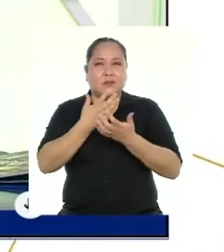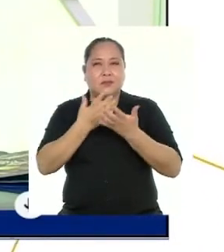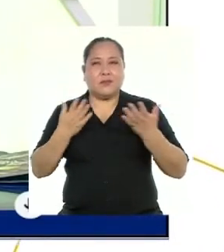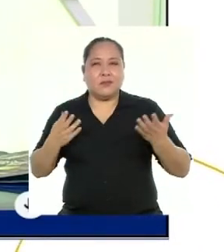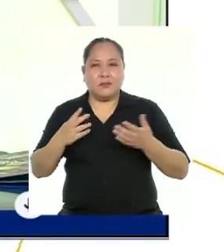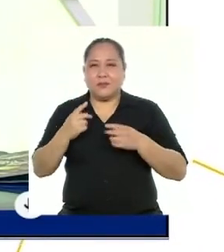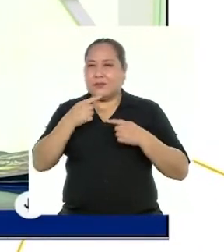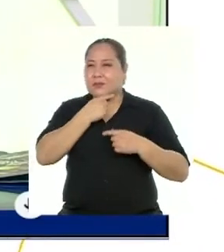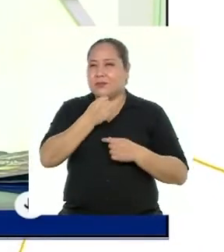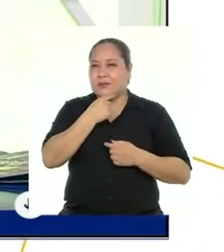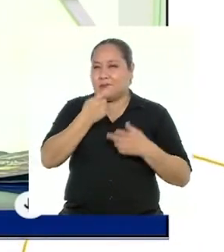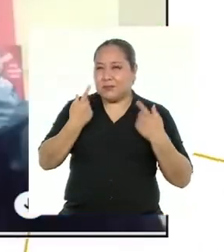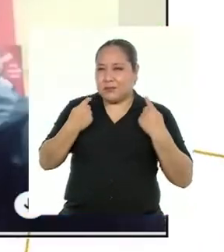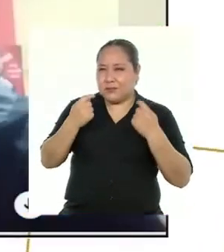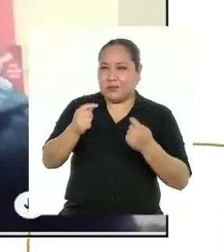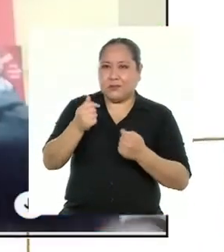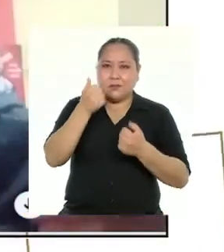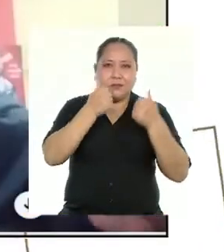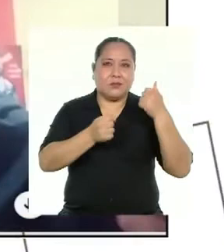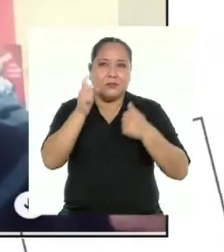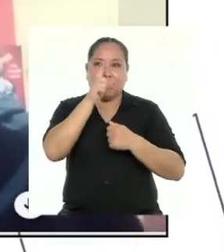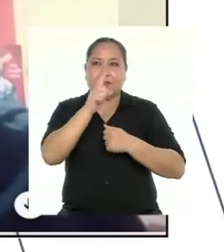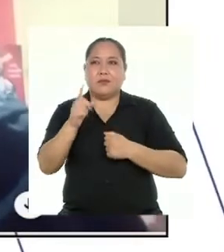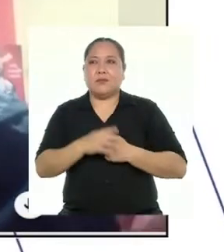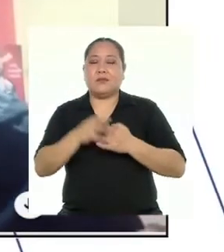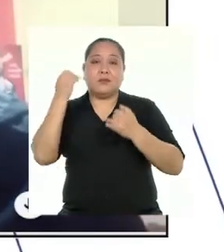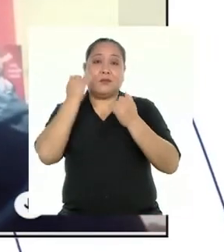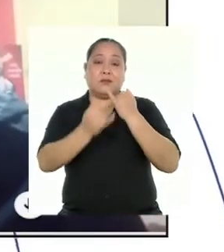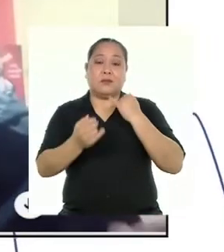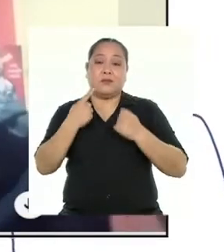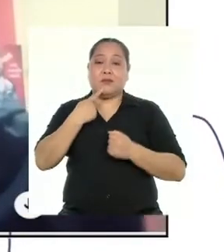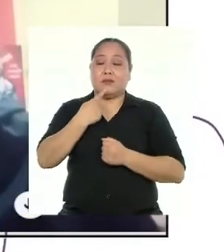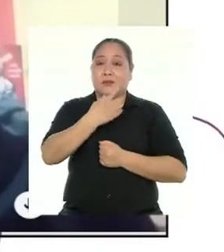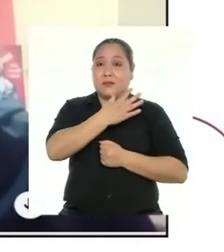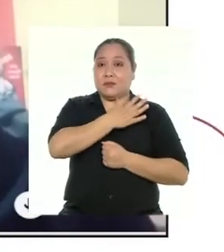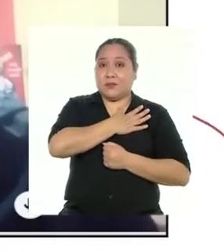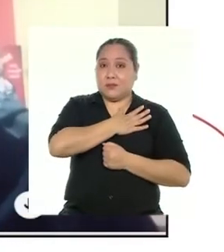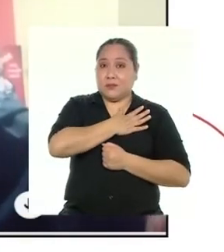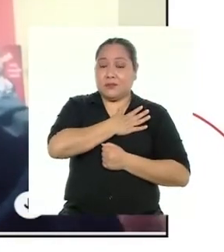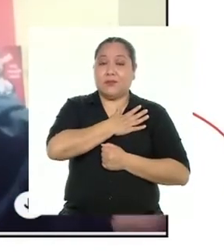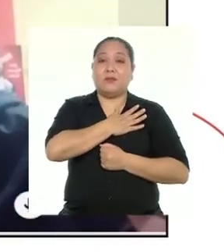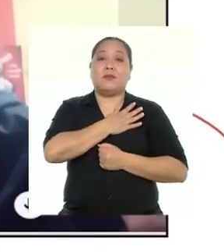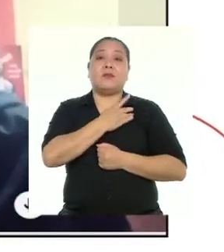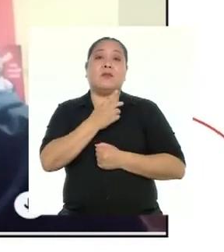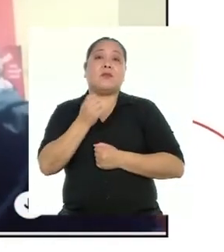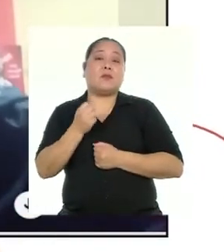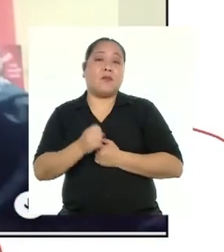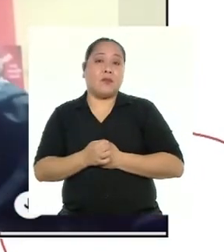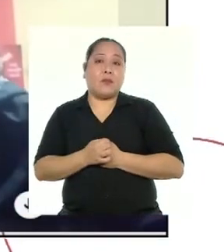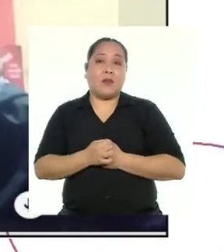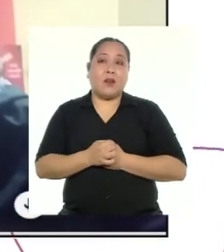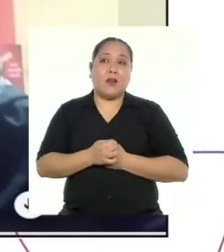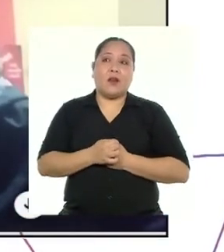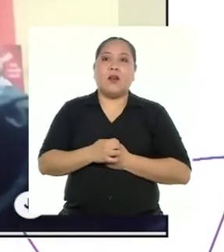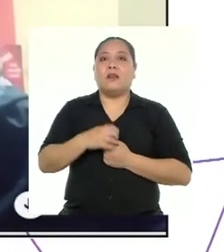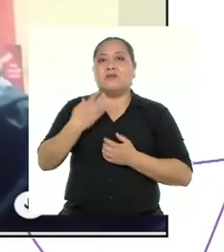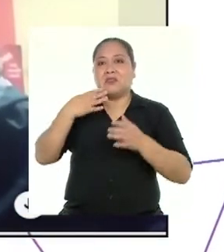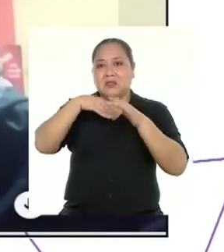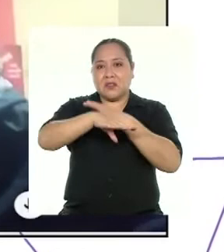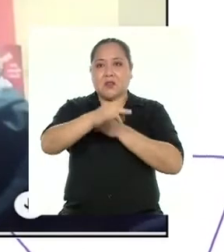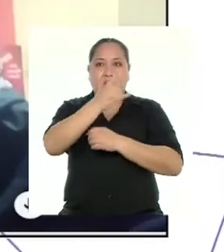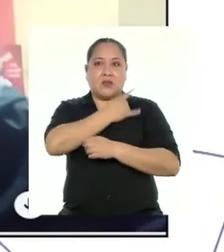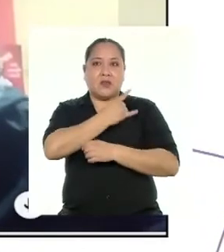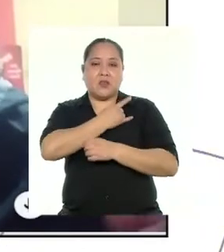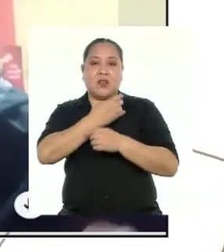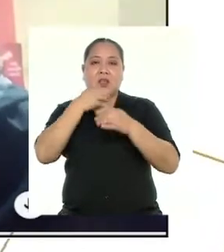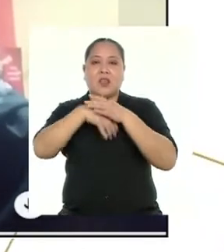gustaría intentar y cuáles no? Terminar mi secundaria, ingresar a la universidad y postular para la